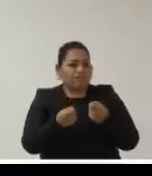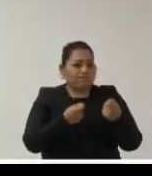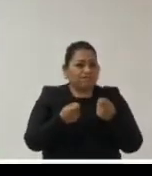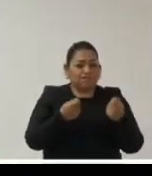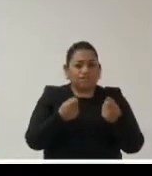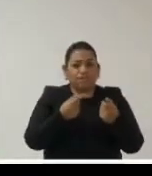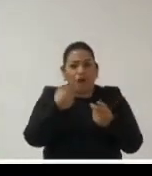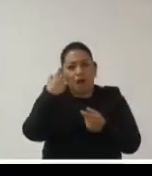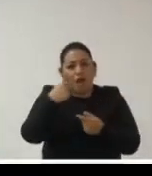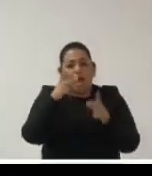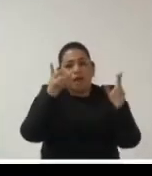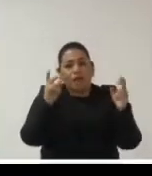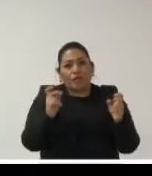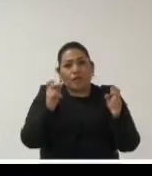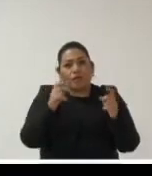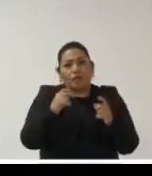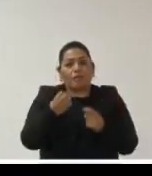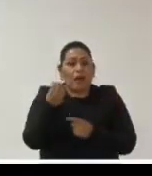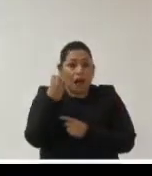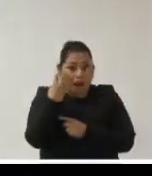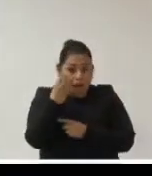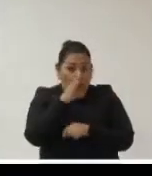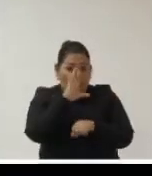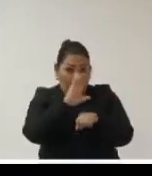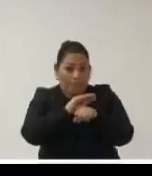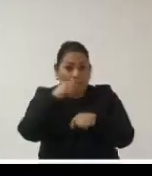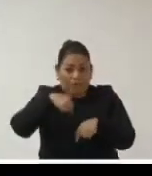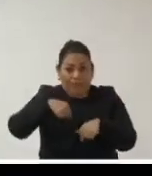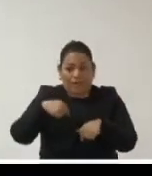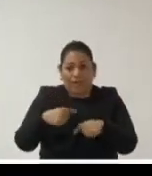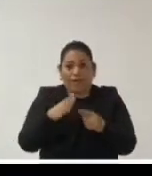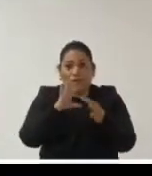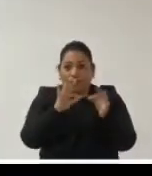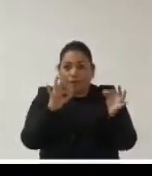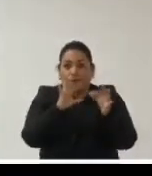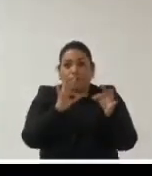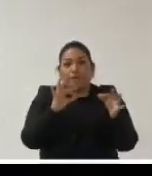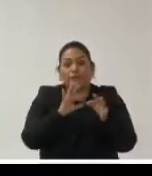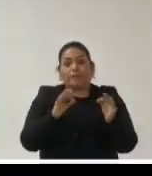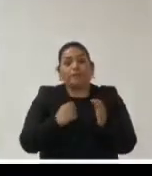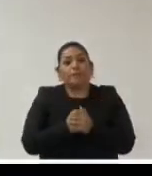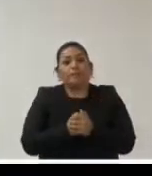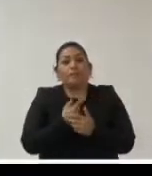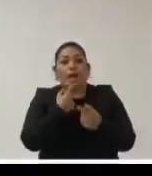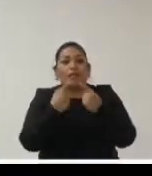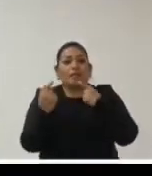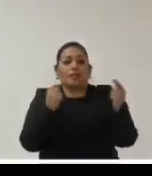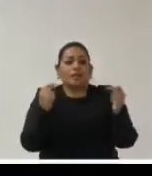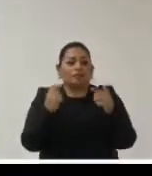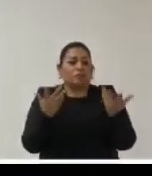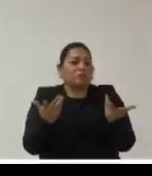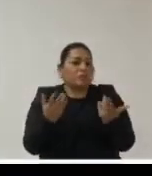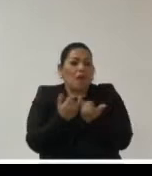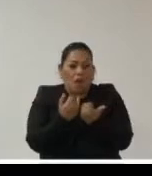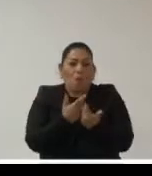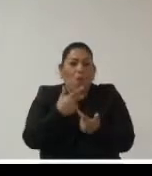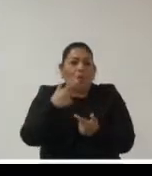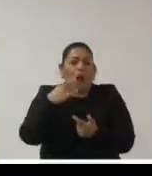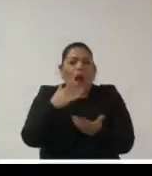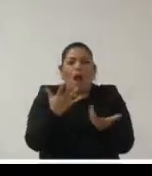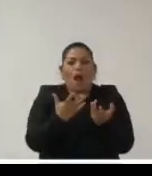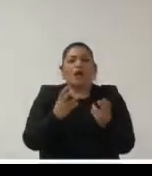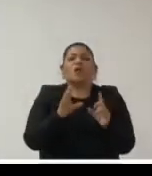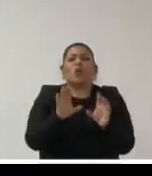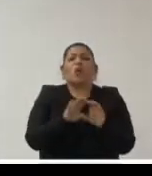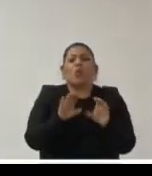difusión en temas en seminarios que nos permiten efectivamente hacernos cargo de estas discusiones que se producen la protección de